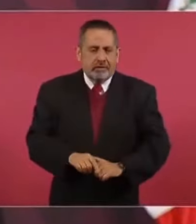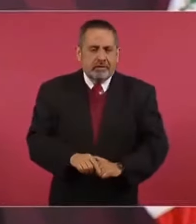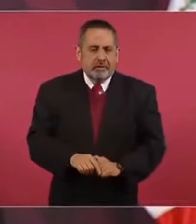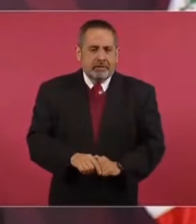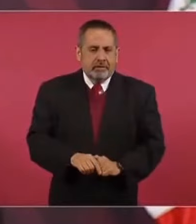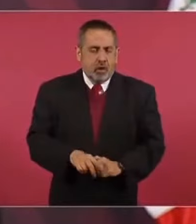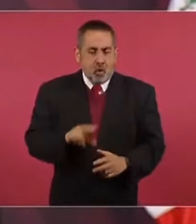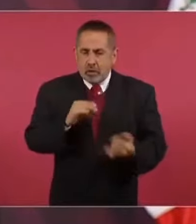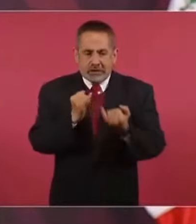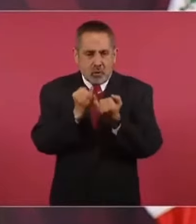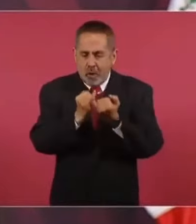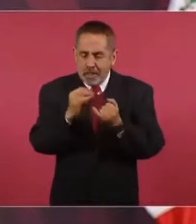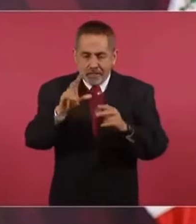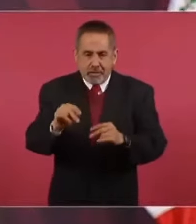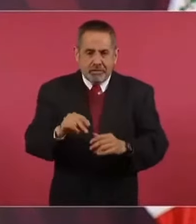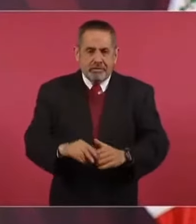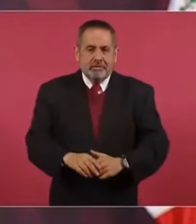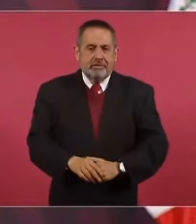No somos iguales.